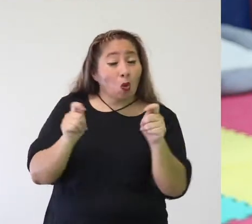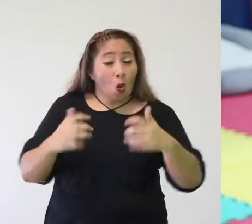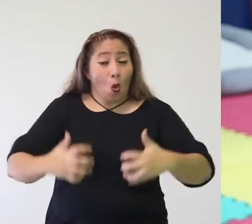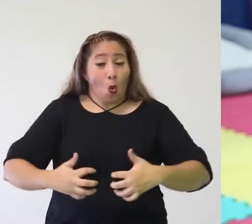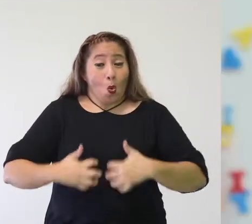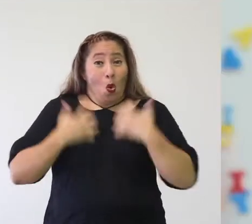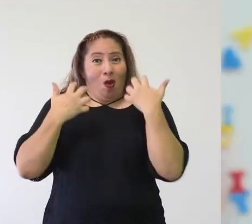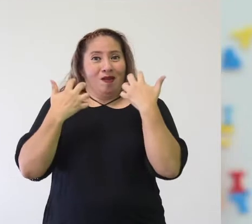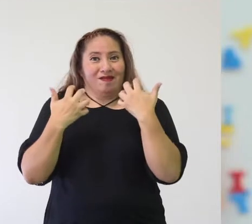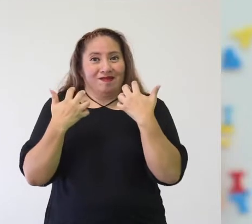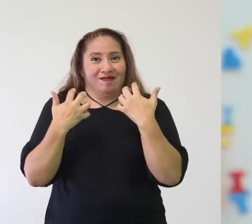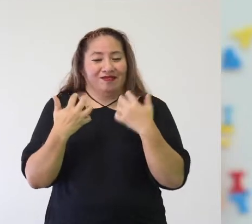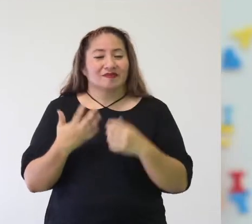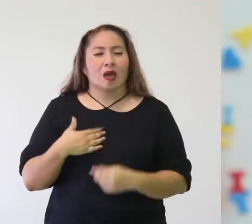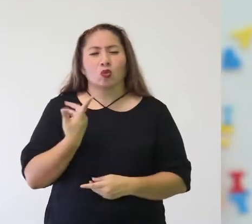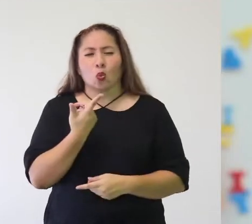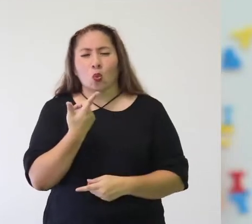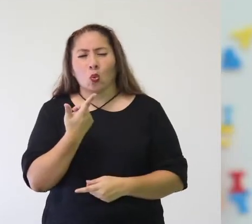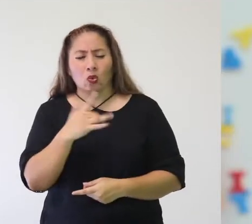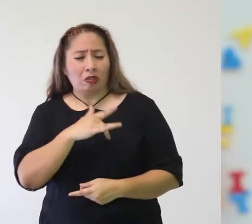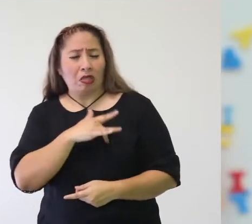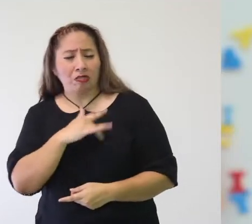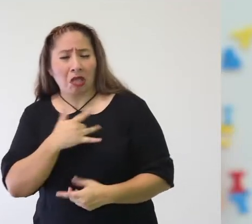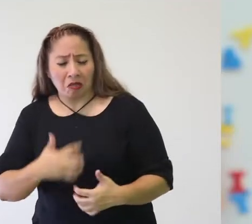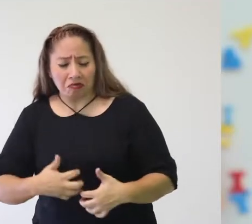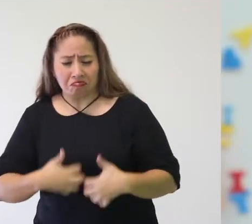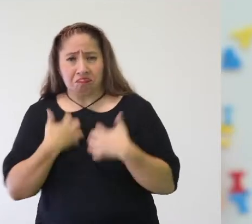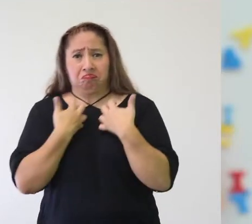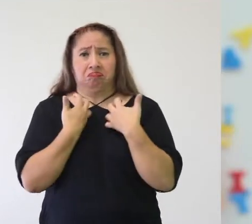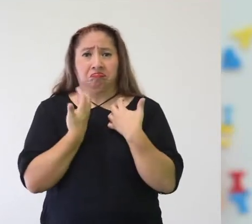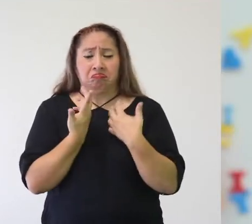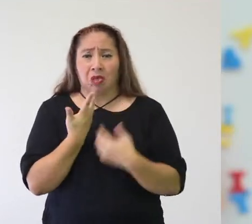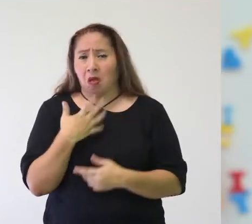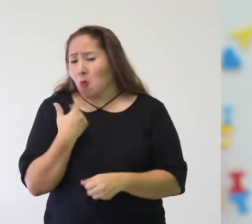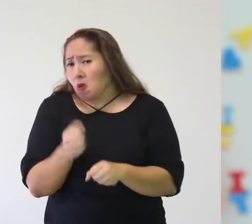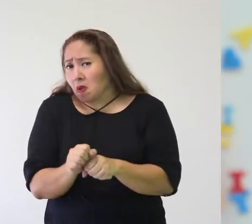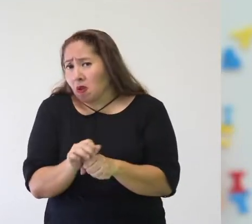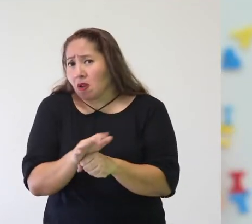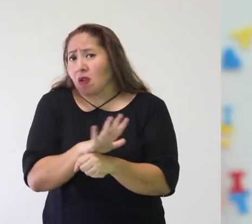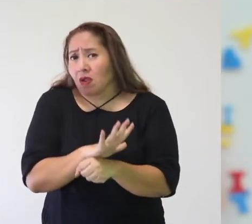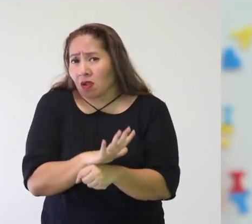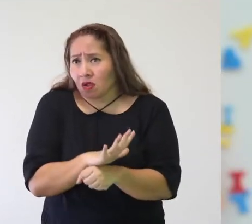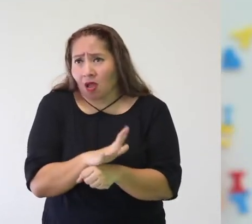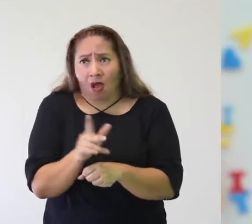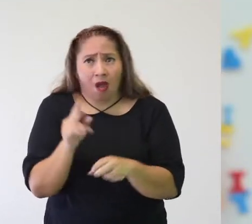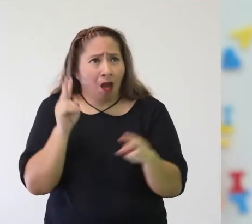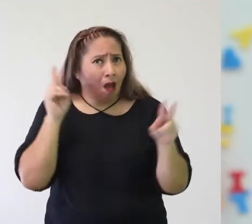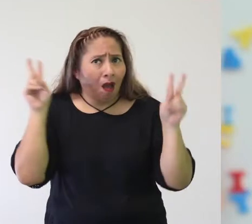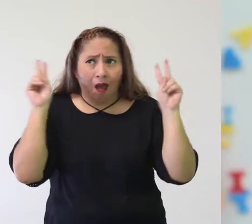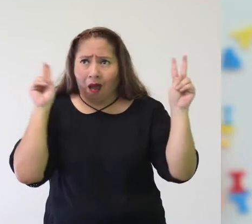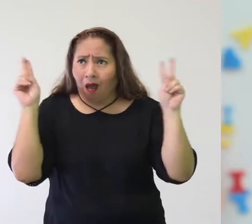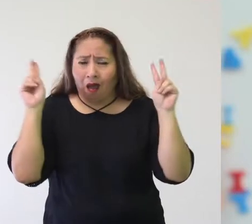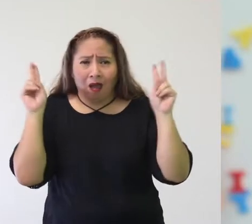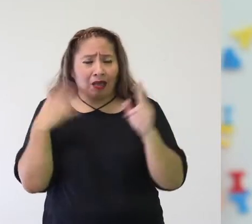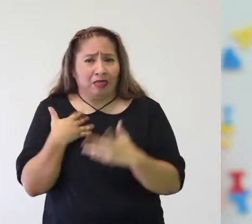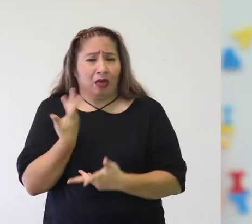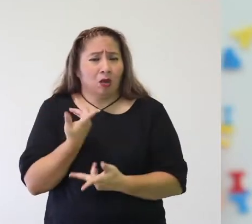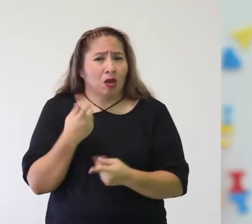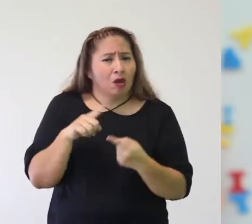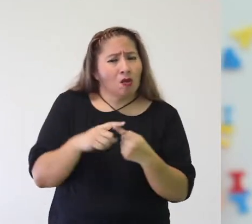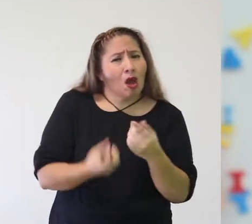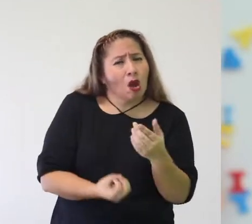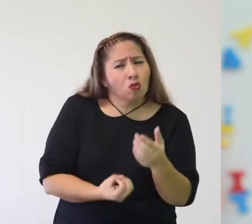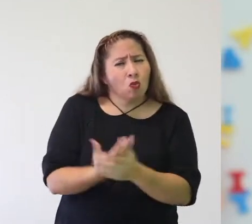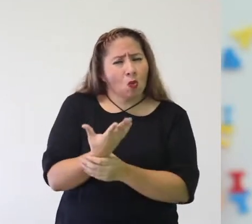estrés. ¿Te sientes estresado debido a la pandemia que hemos vivido al día de hoy? Debido a la